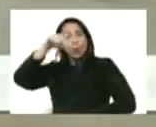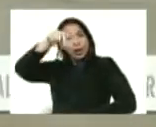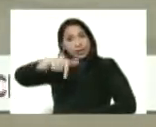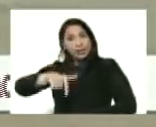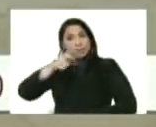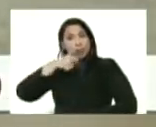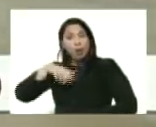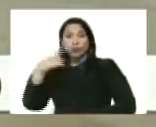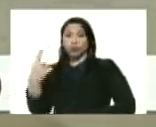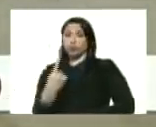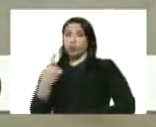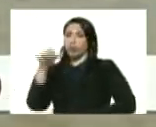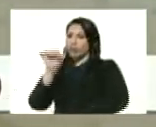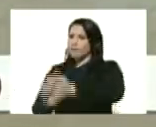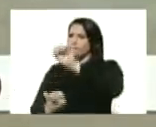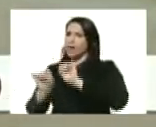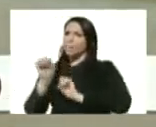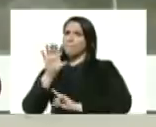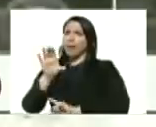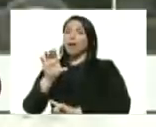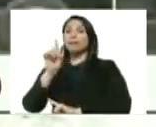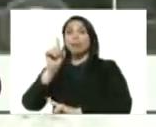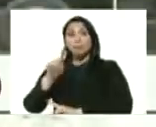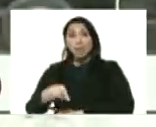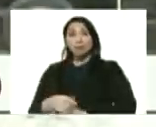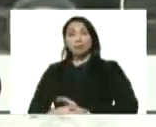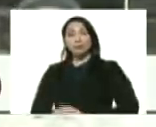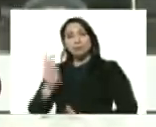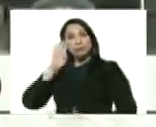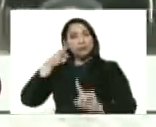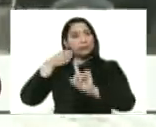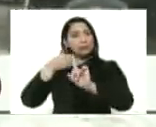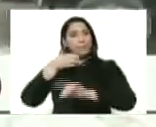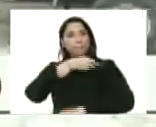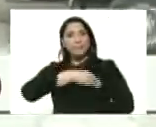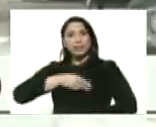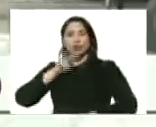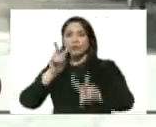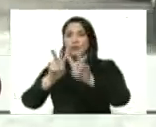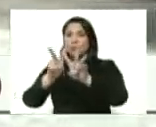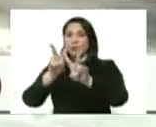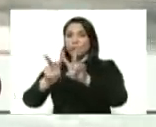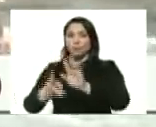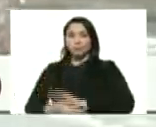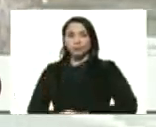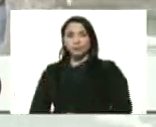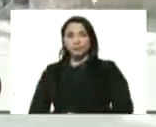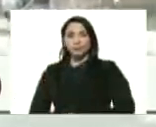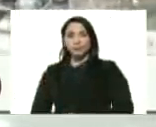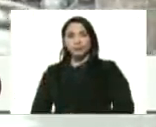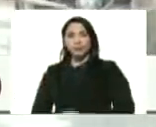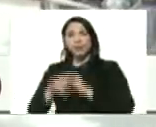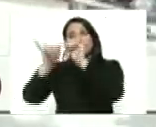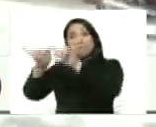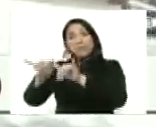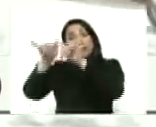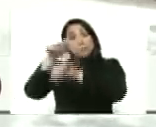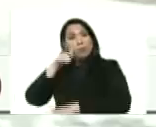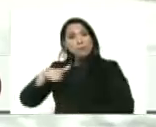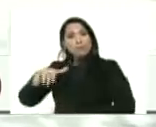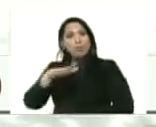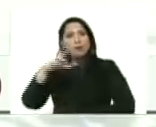que no solo defiende la patria sino en el marco de la misión vivienda Venezuela el mismo pueblo